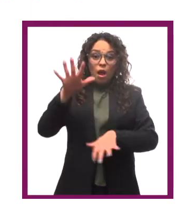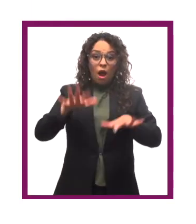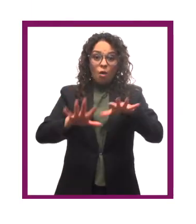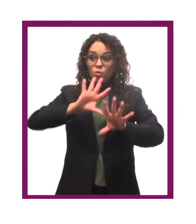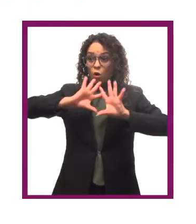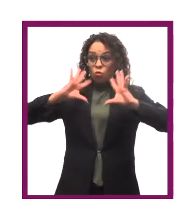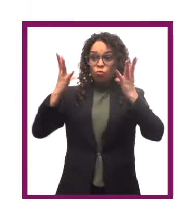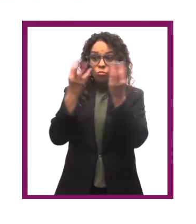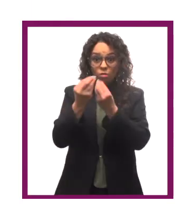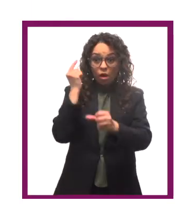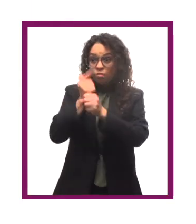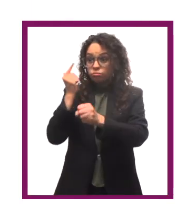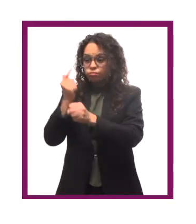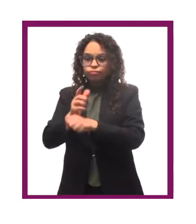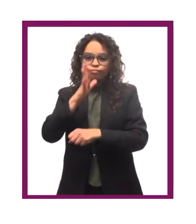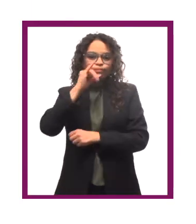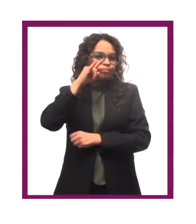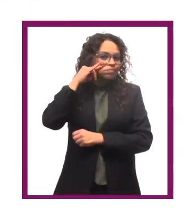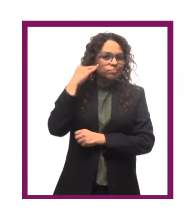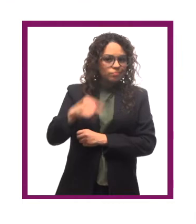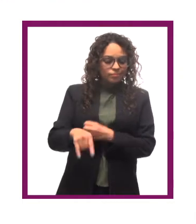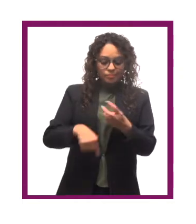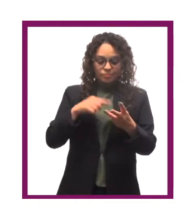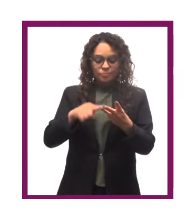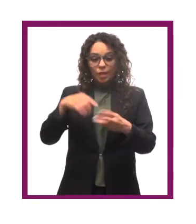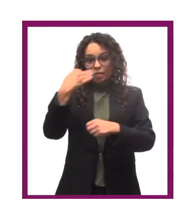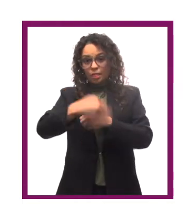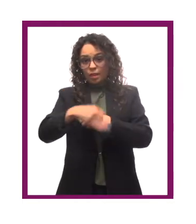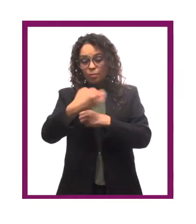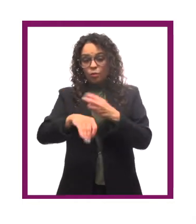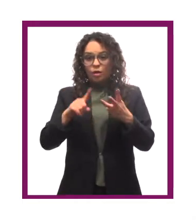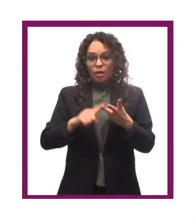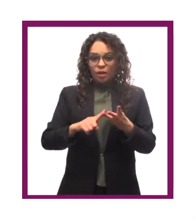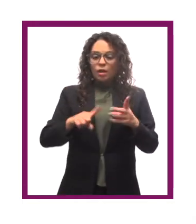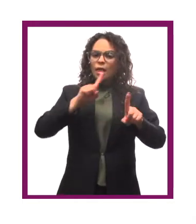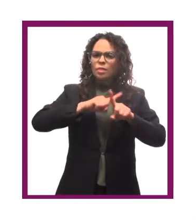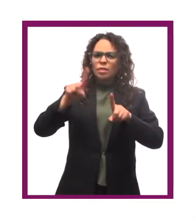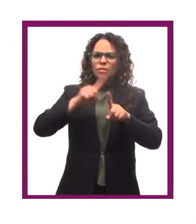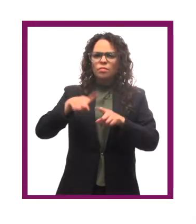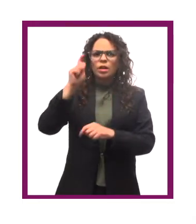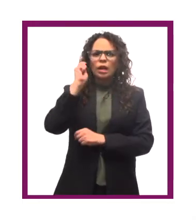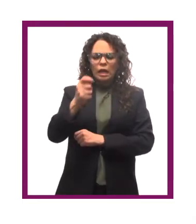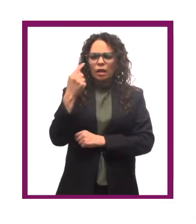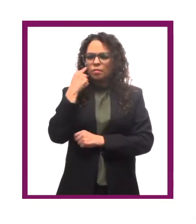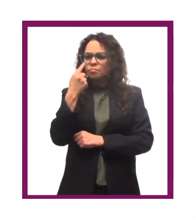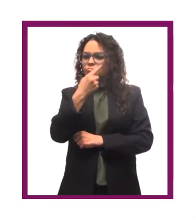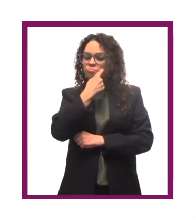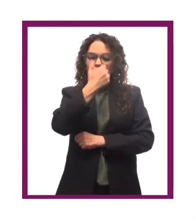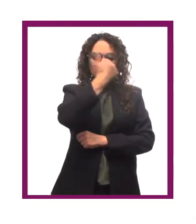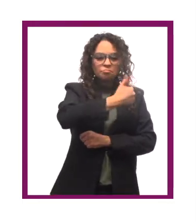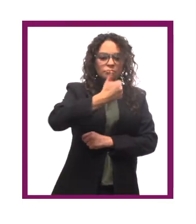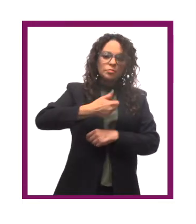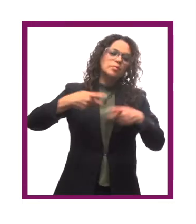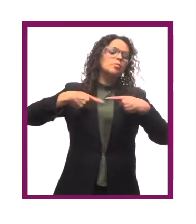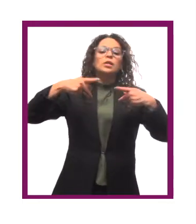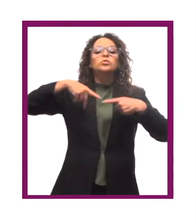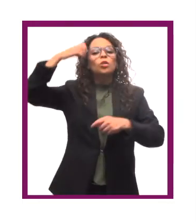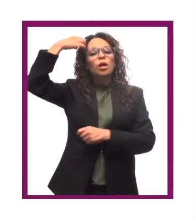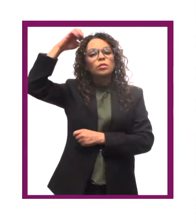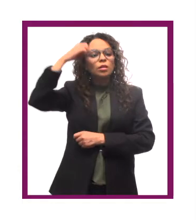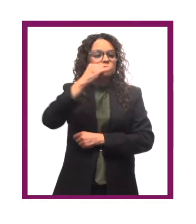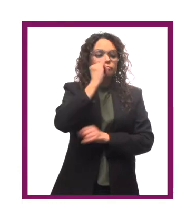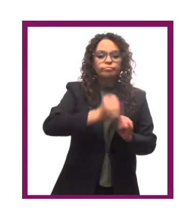es imposible percibir todo al mismo tiempo Temporal, se refiere a las diferentes percepciones de acuerdo a las